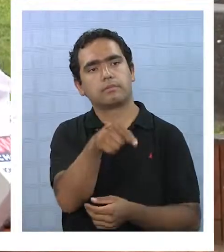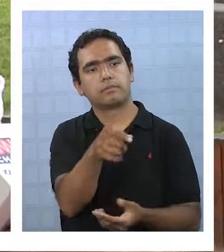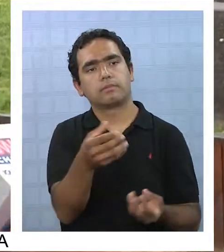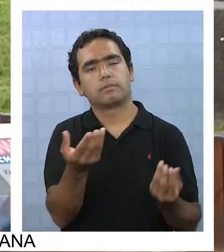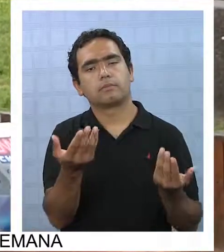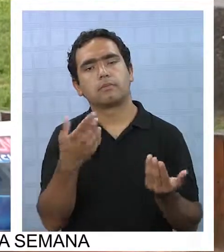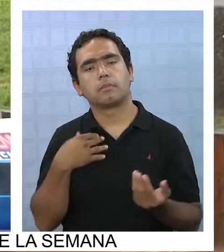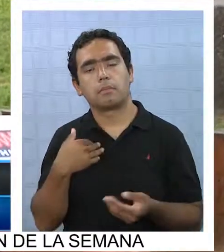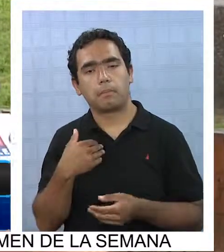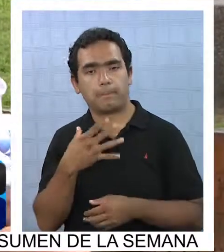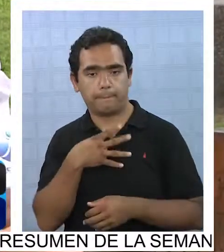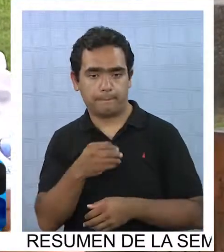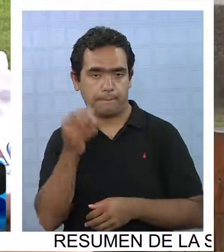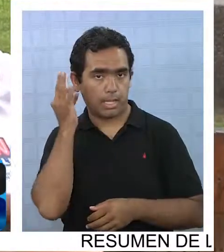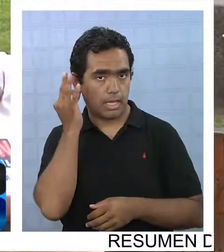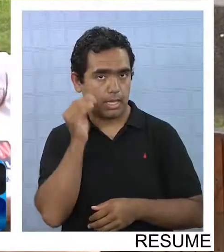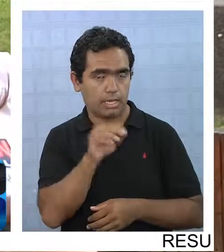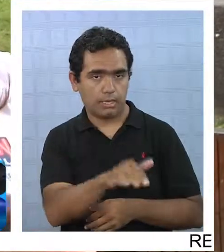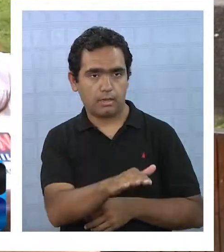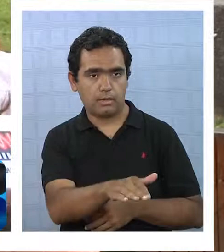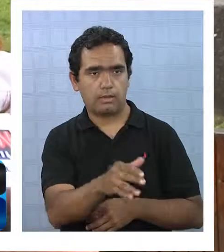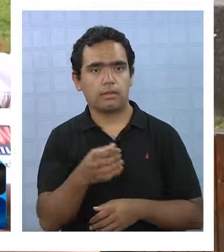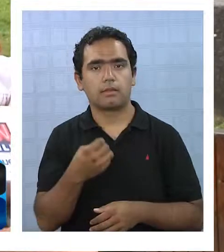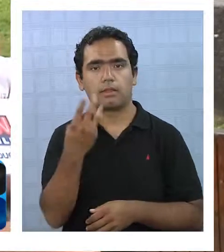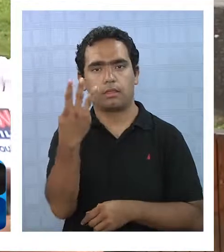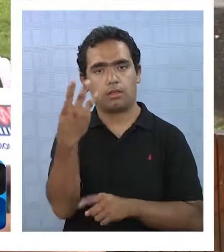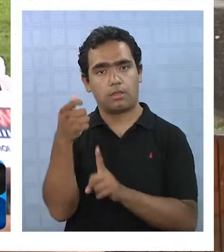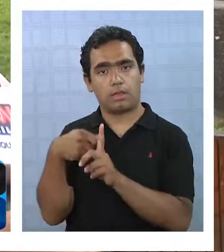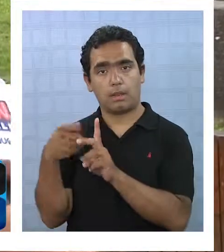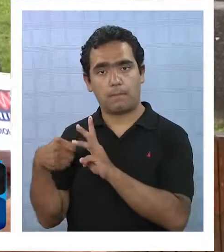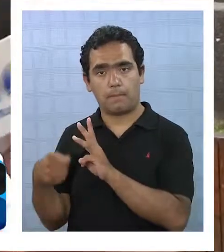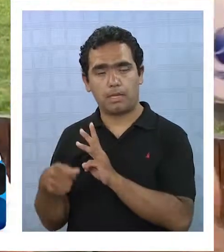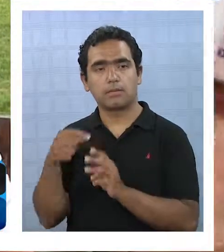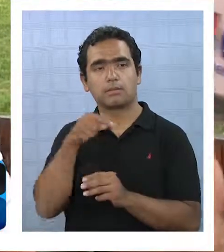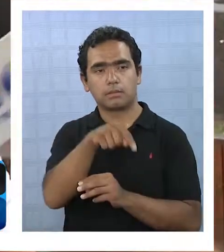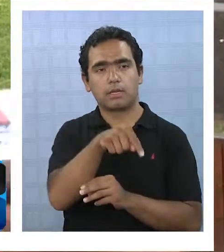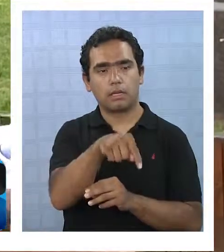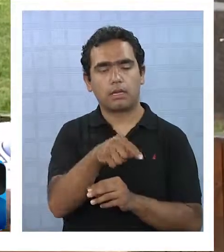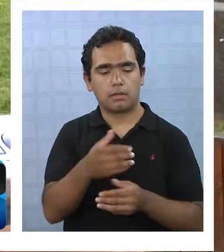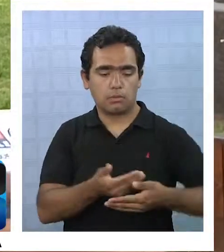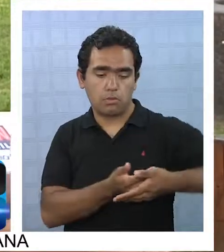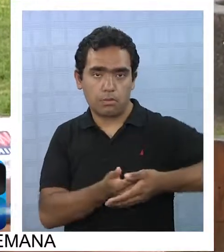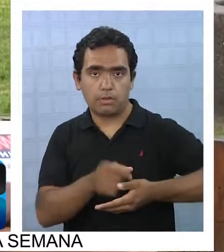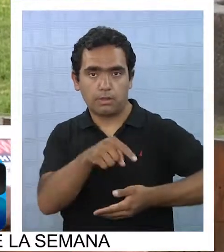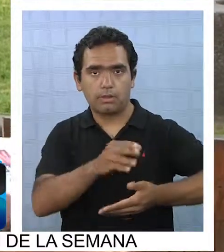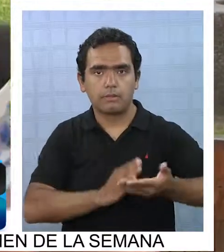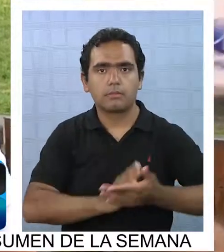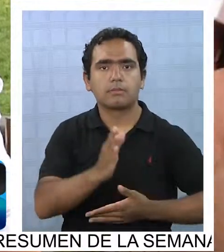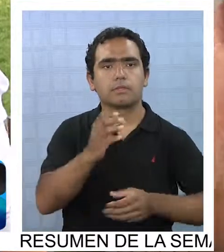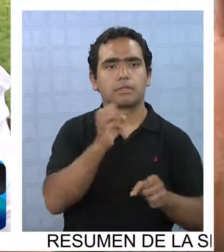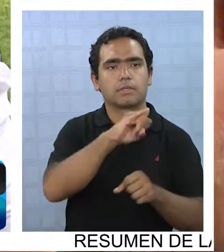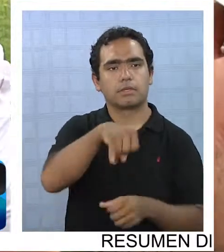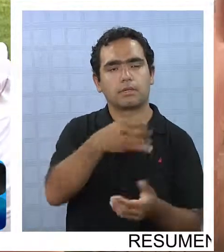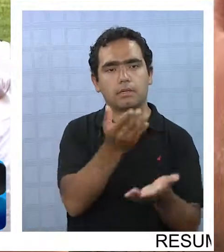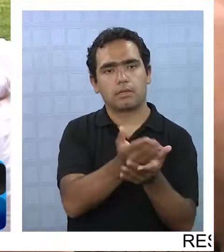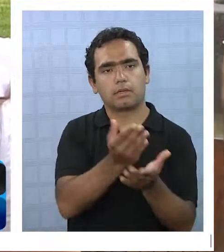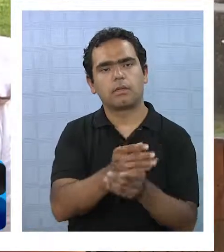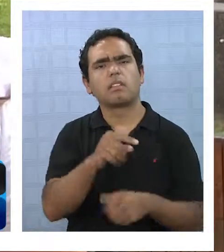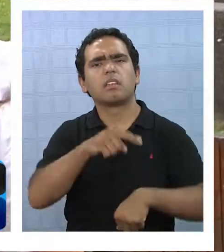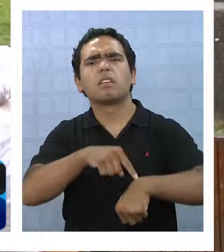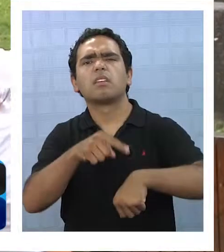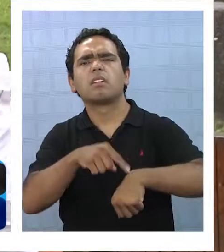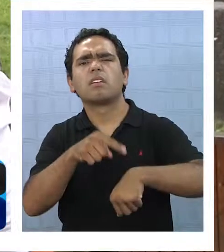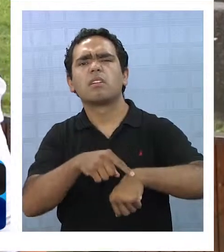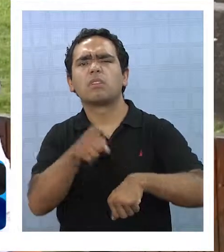bueno, mi hija estuvo en el jardín desde los tres meses, entonces... ¿Usted trabaja? Yo trabajo. ¿De qué hora hasta qué hora y